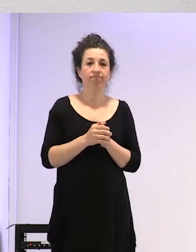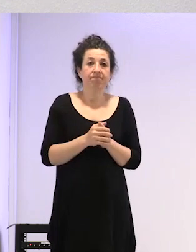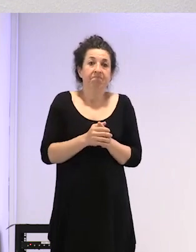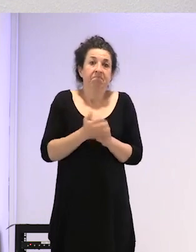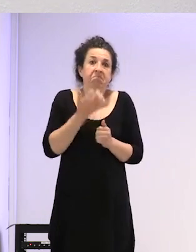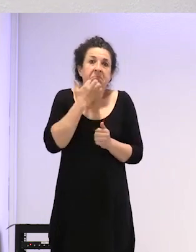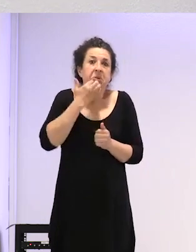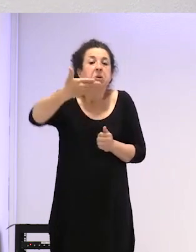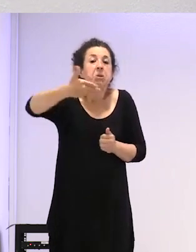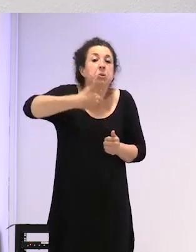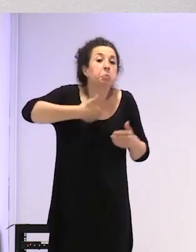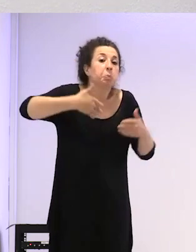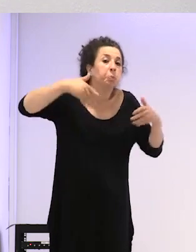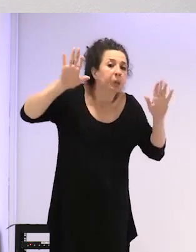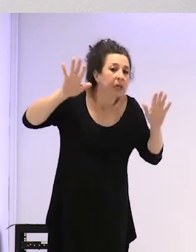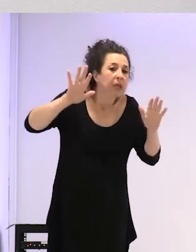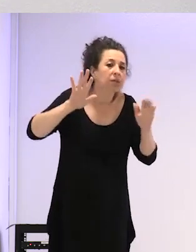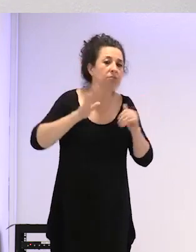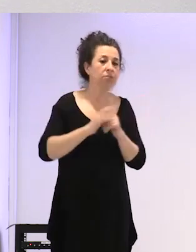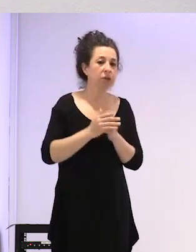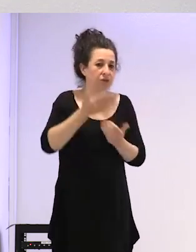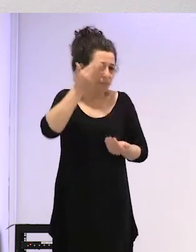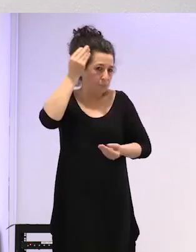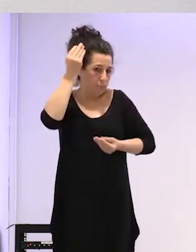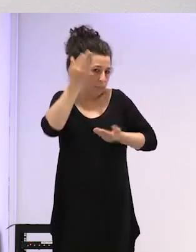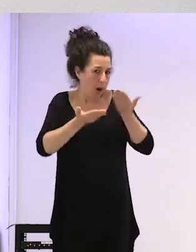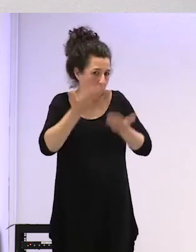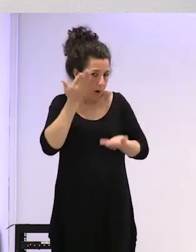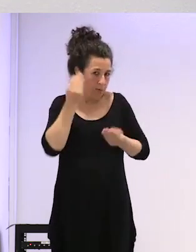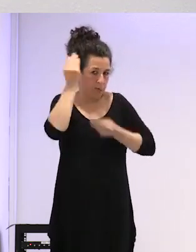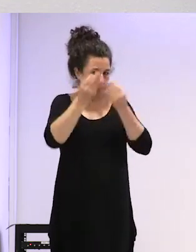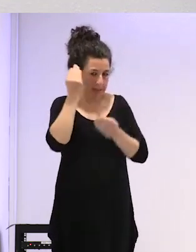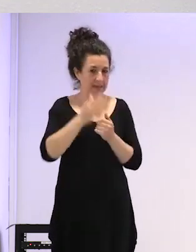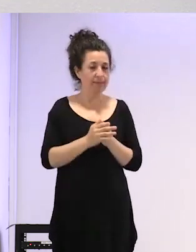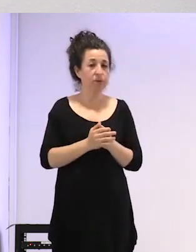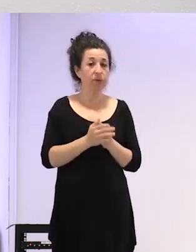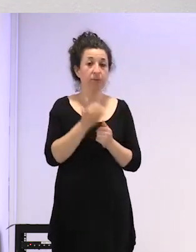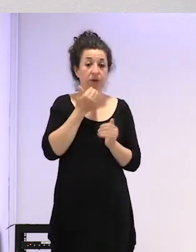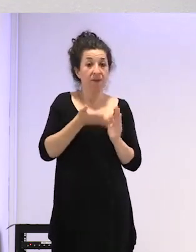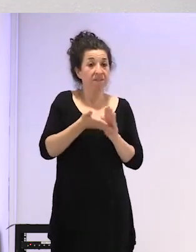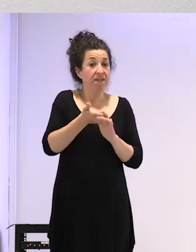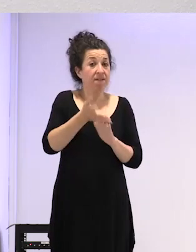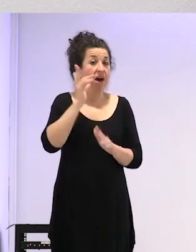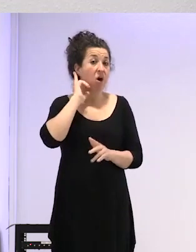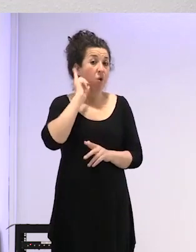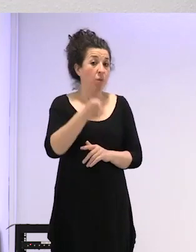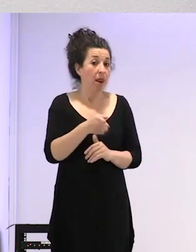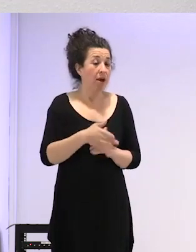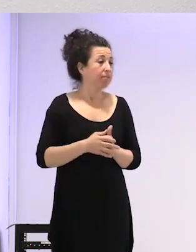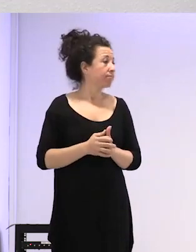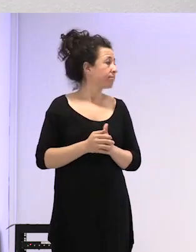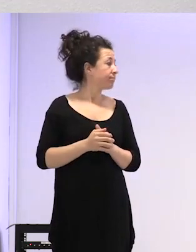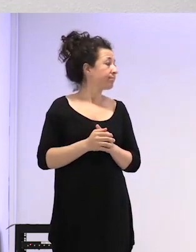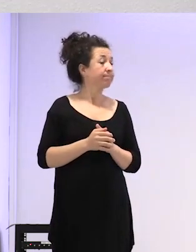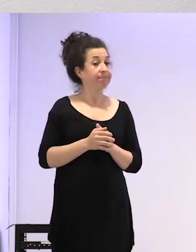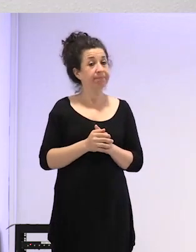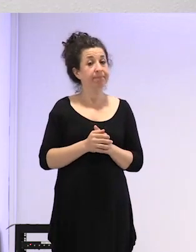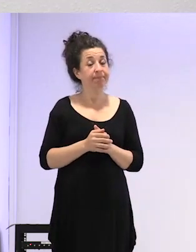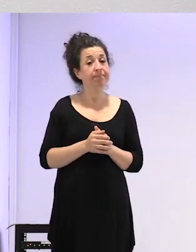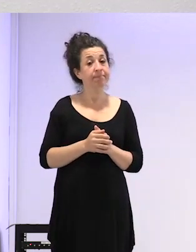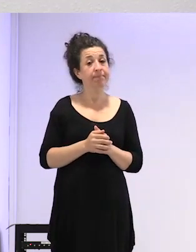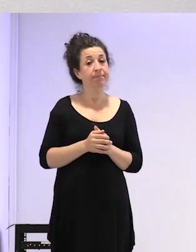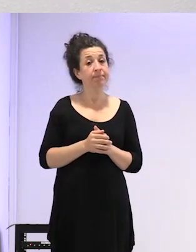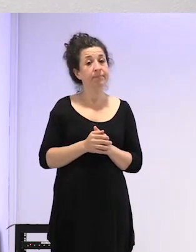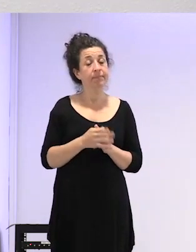se las piden en la día ¿no? de todas maneras como yo estoy a punto de jubilarme pues he montado una